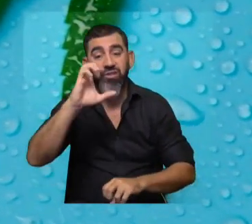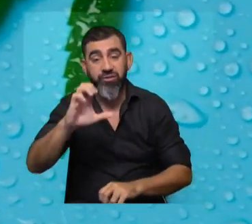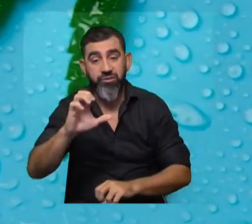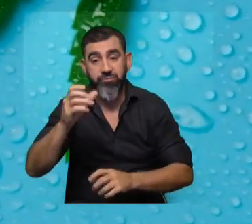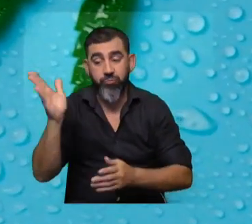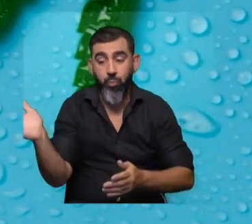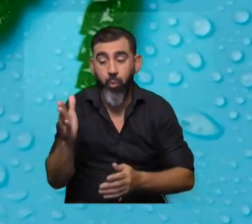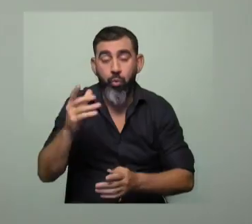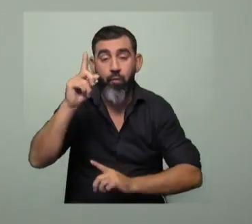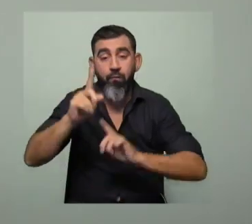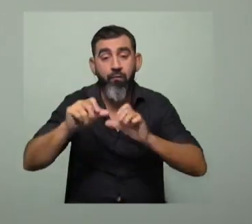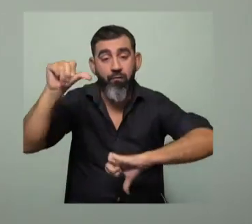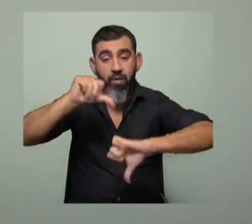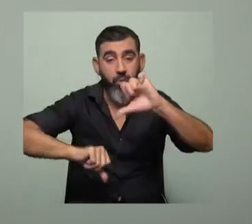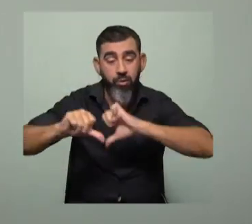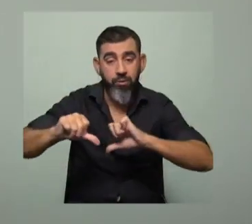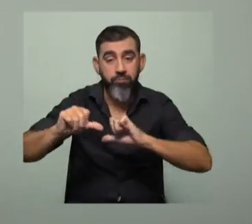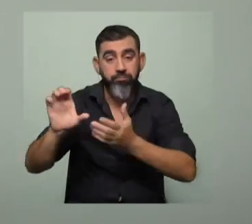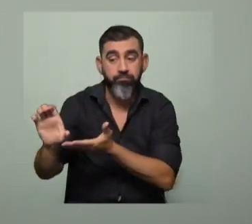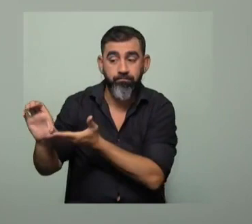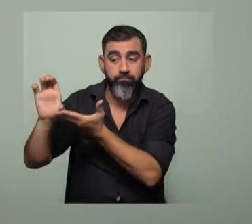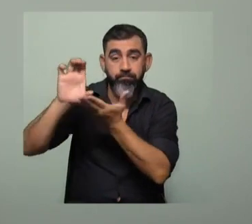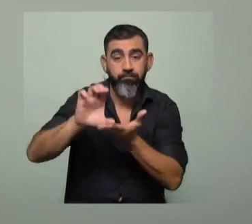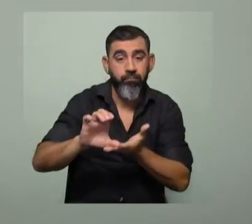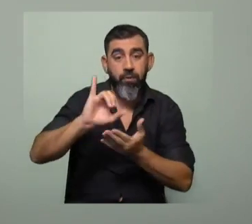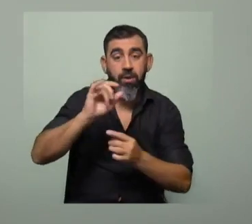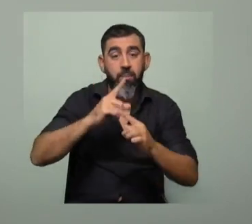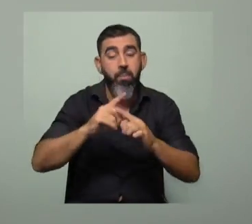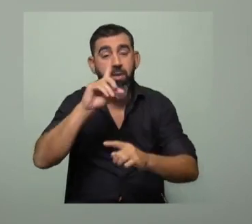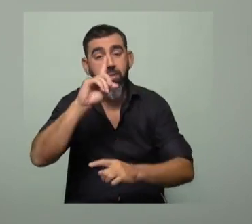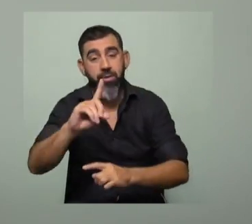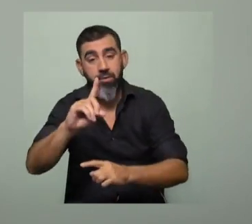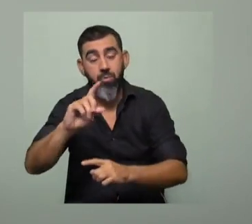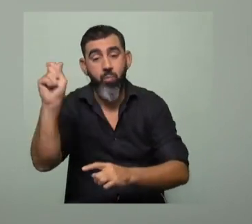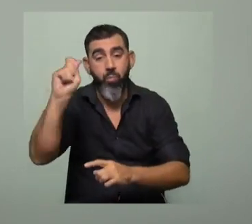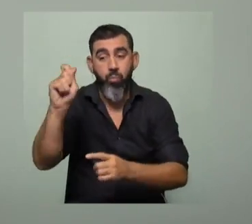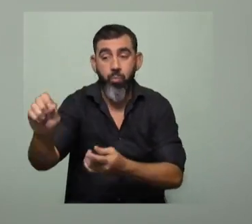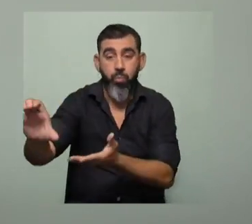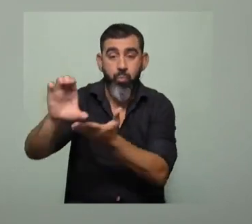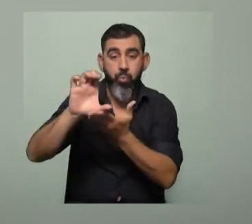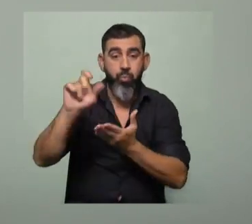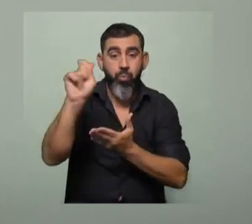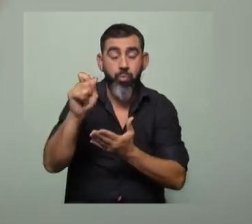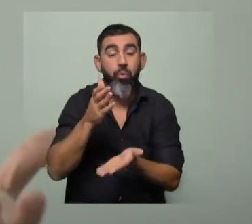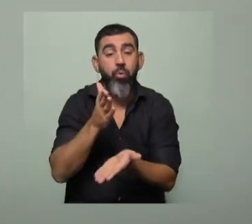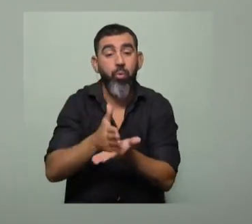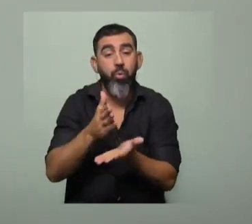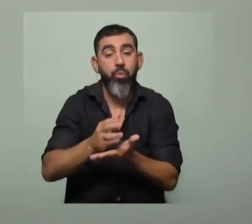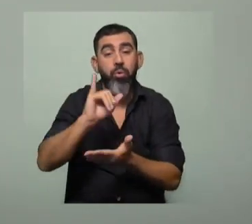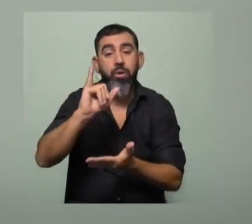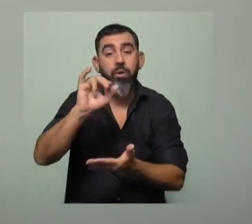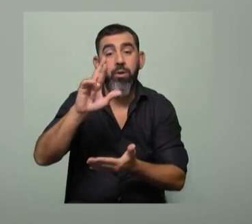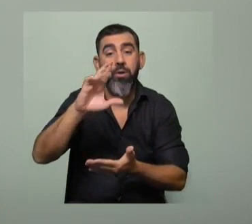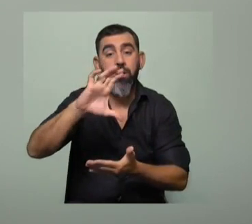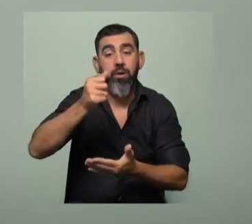es a partir de un financiamiento I más D de CSIC, o sea un financiamiento público y con la colaboración del IRCA que nos